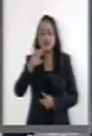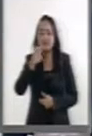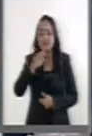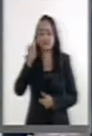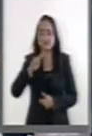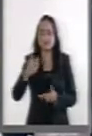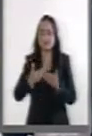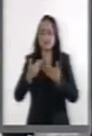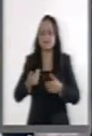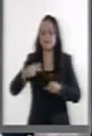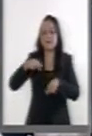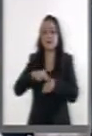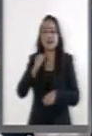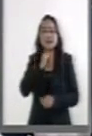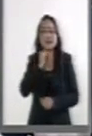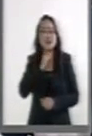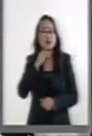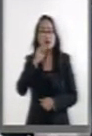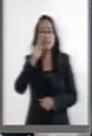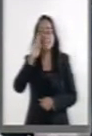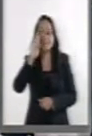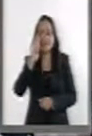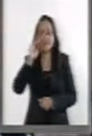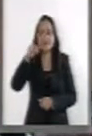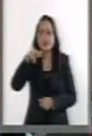...senador Benjamín Robles Montoya.